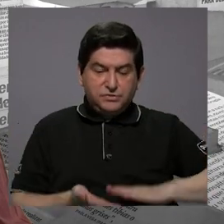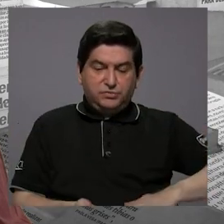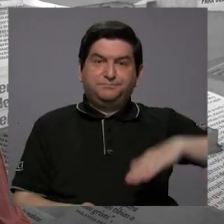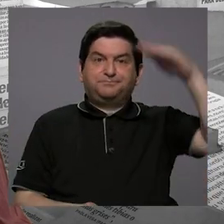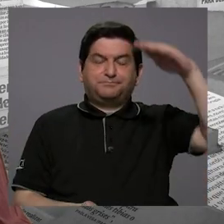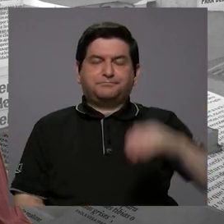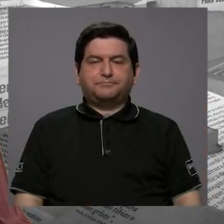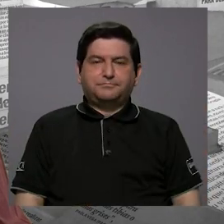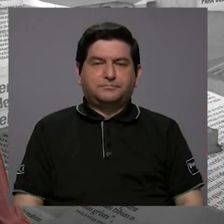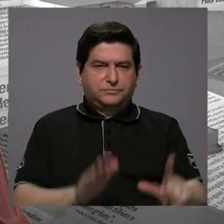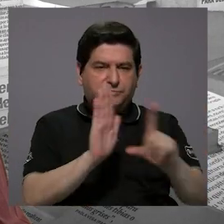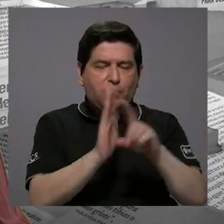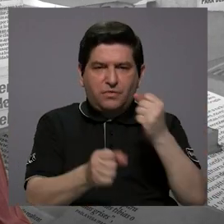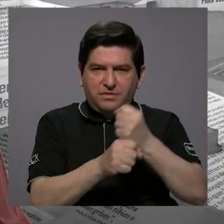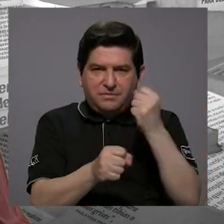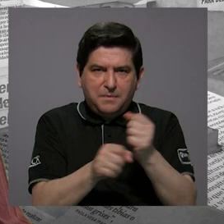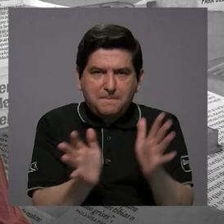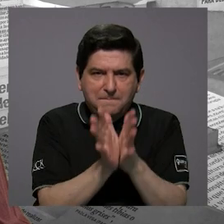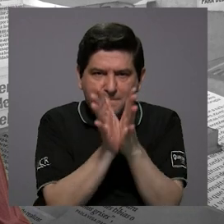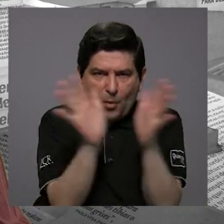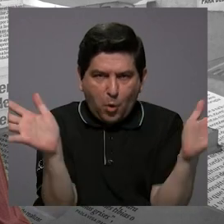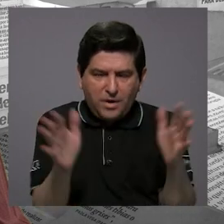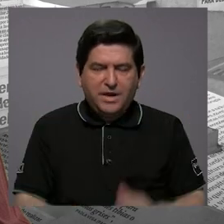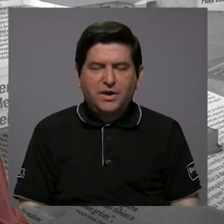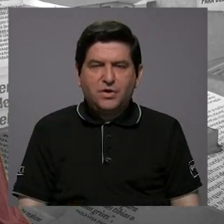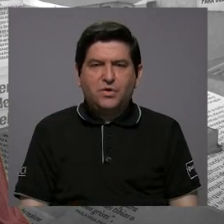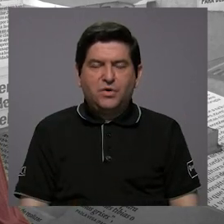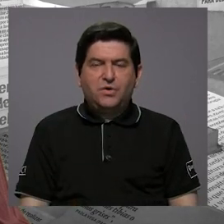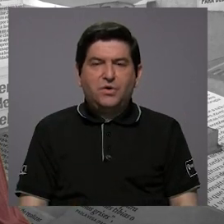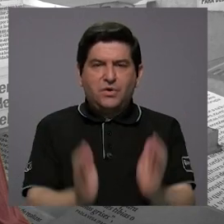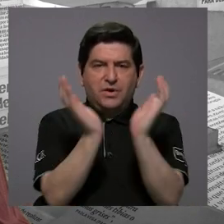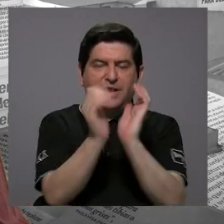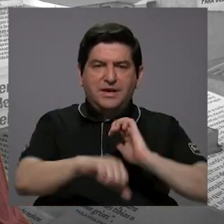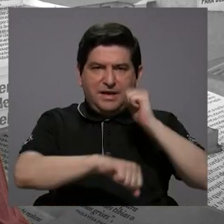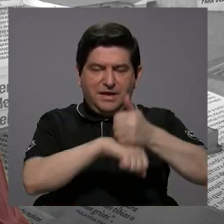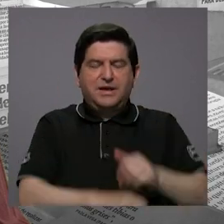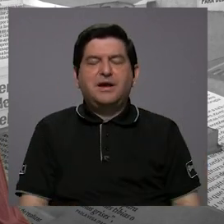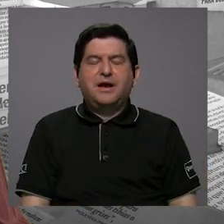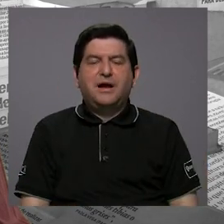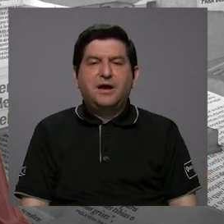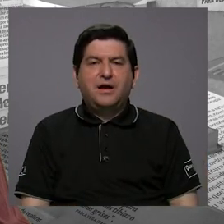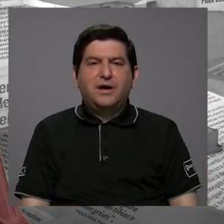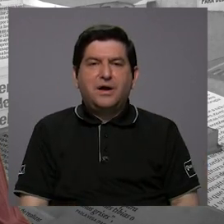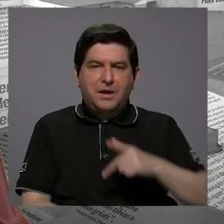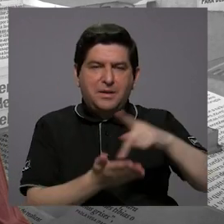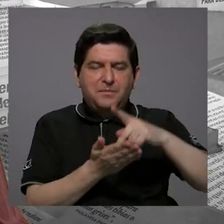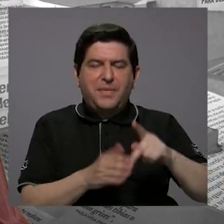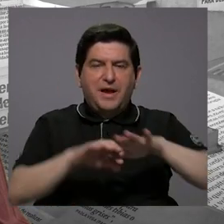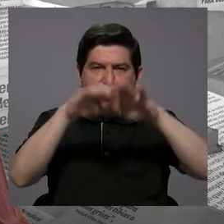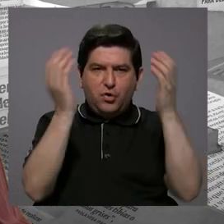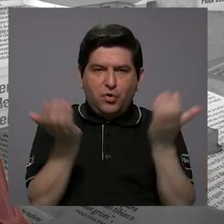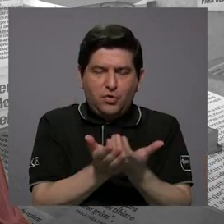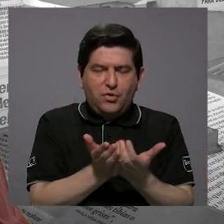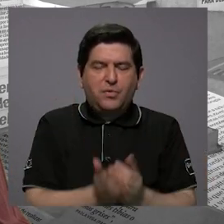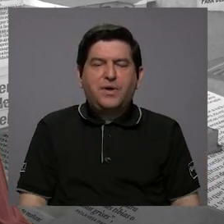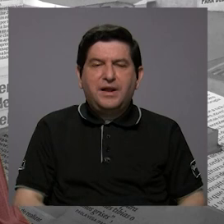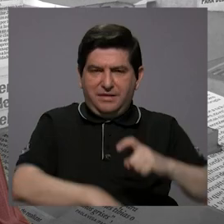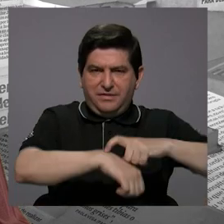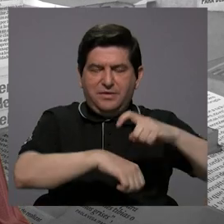Después, con la ley de empleo público, la Caja definió un salario global transitorio para un especialista